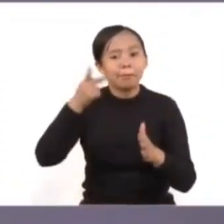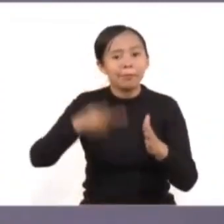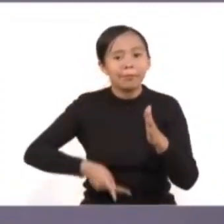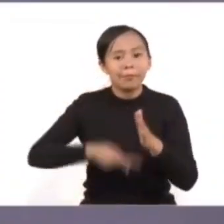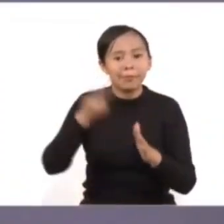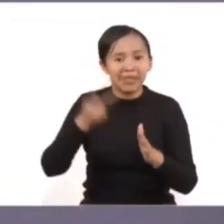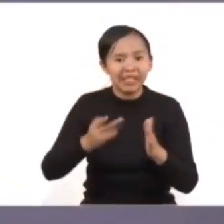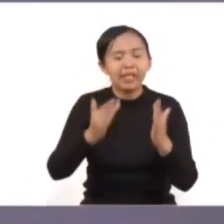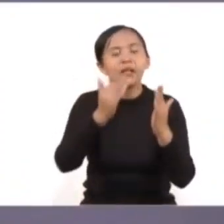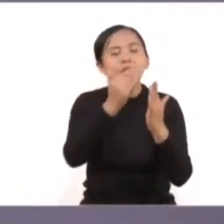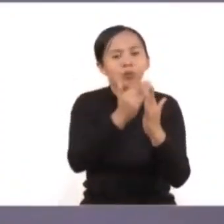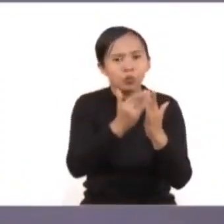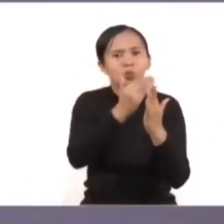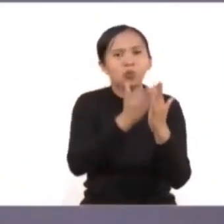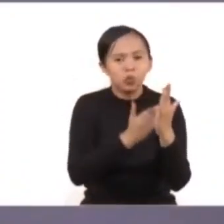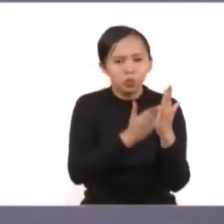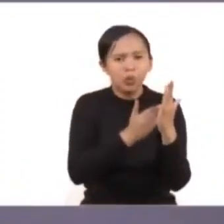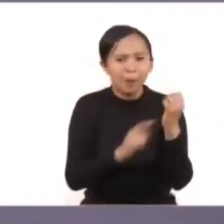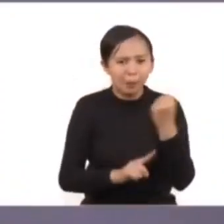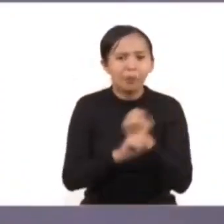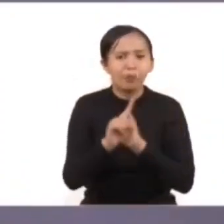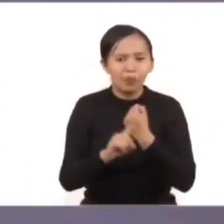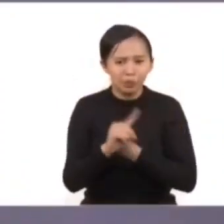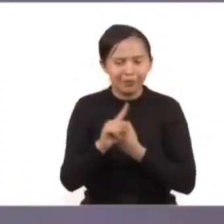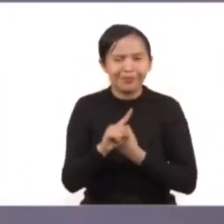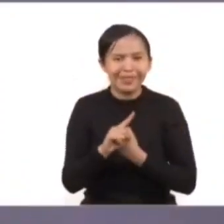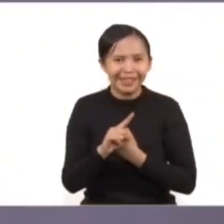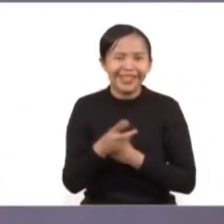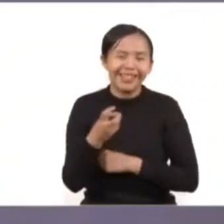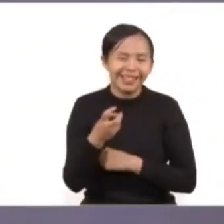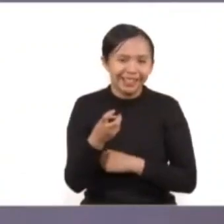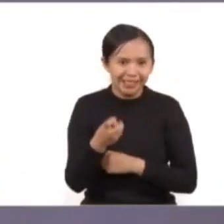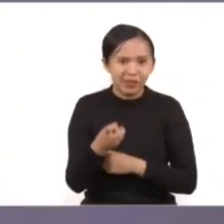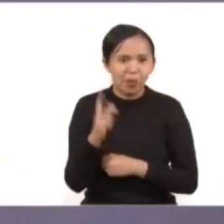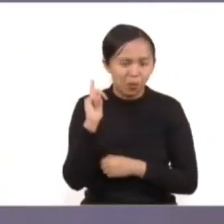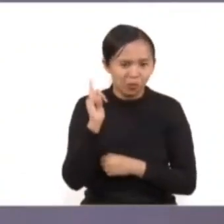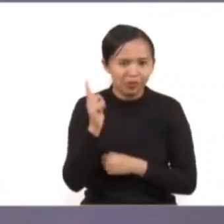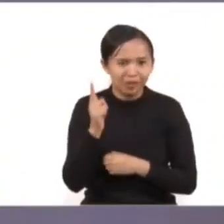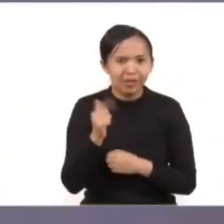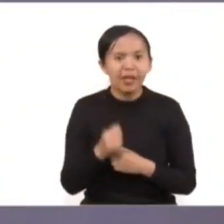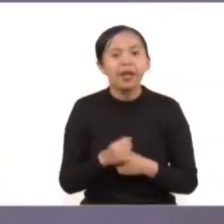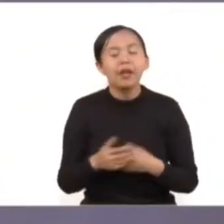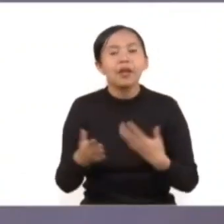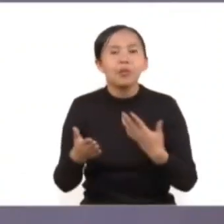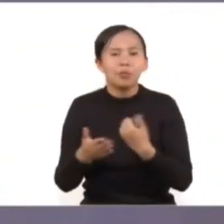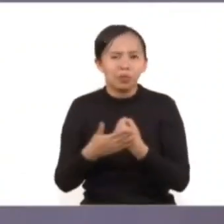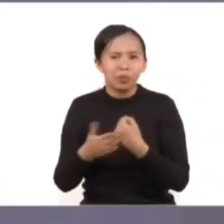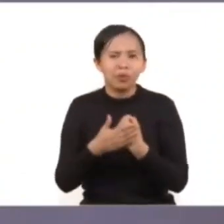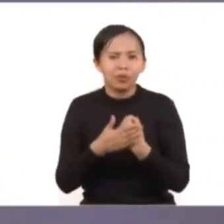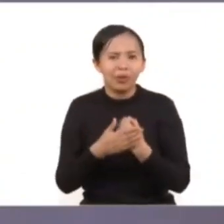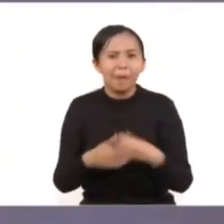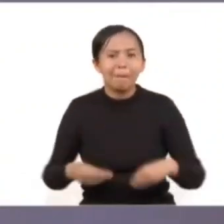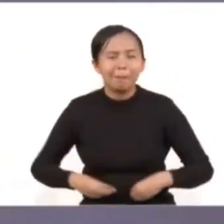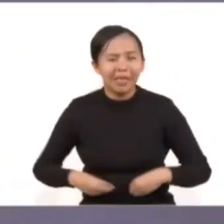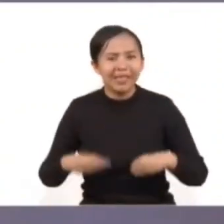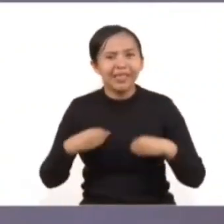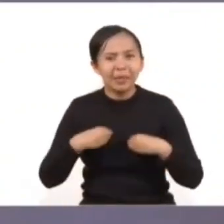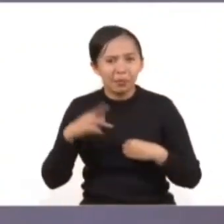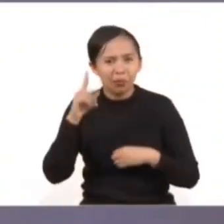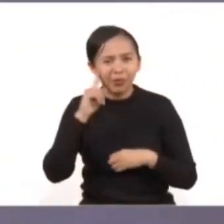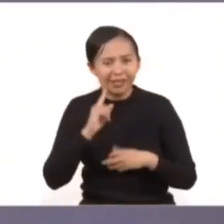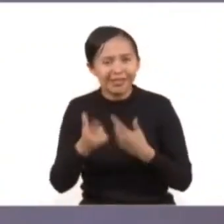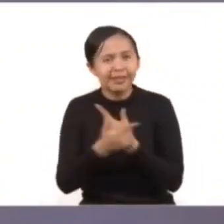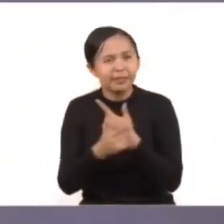menores, espero, cada vez vamos a poder hablar de una vida libre de violencia en contra de las mujeres,